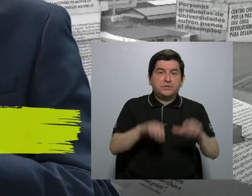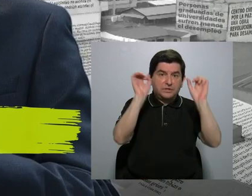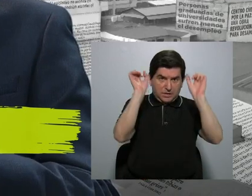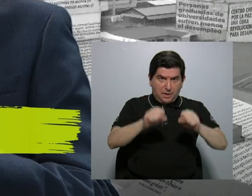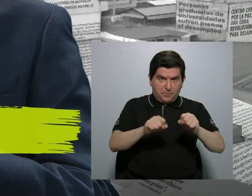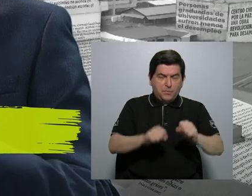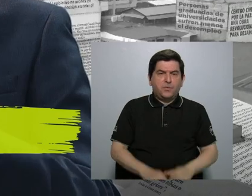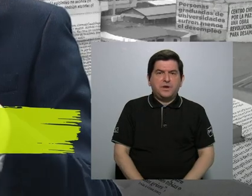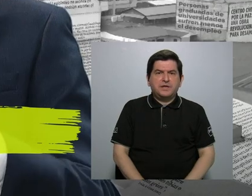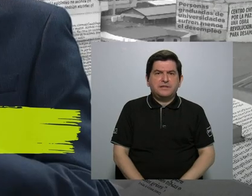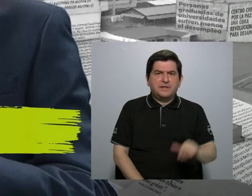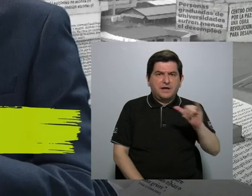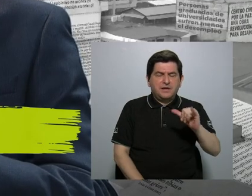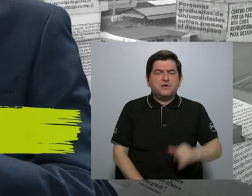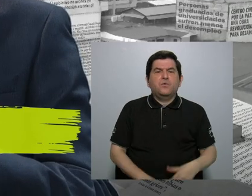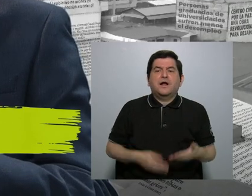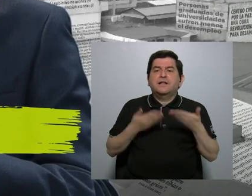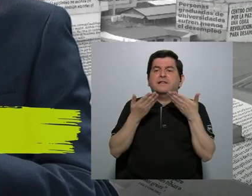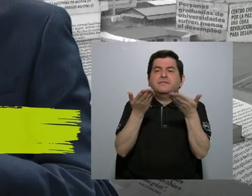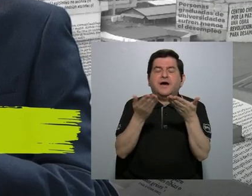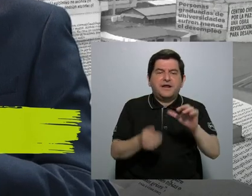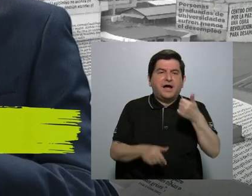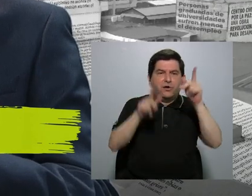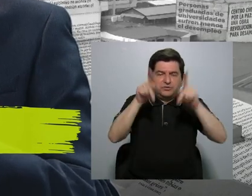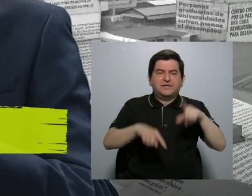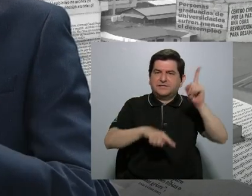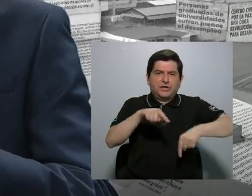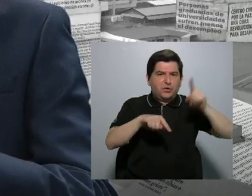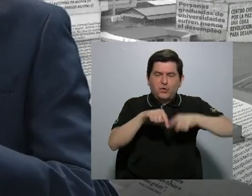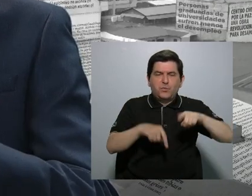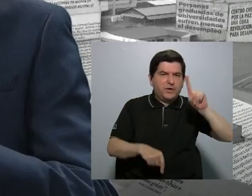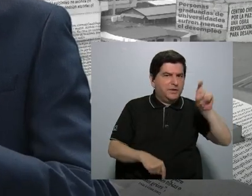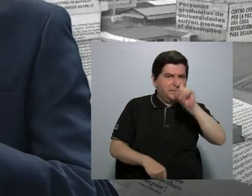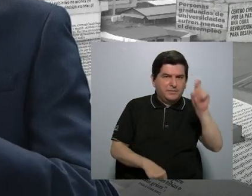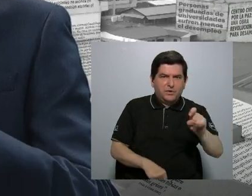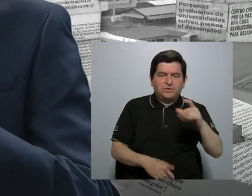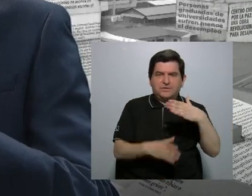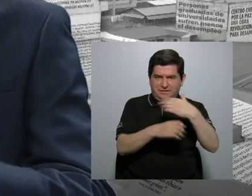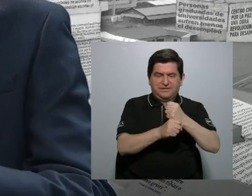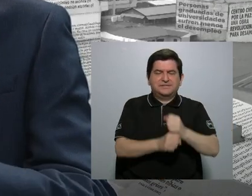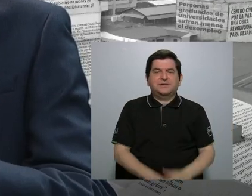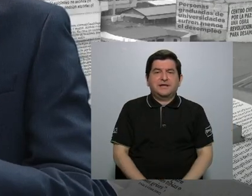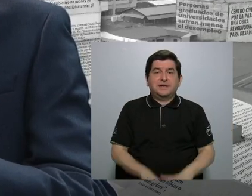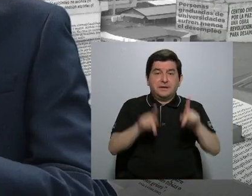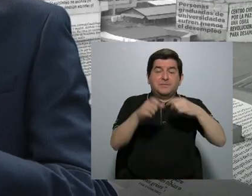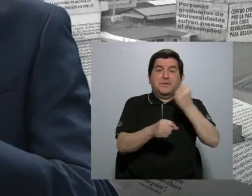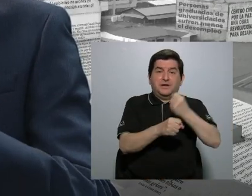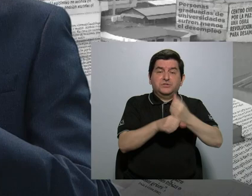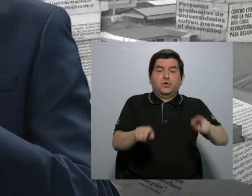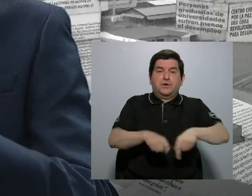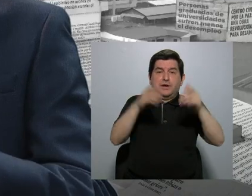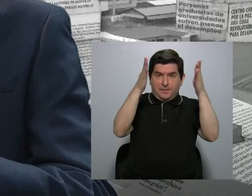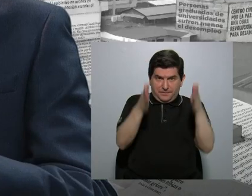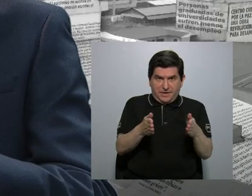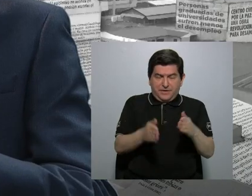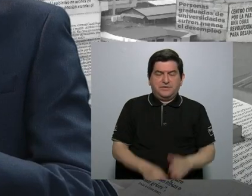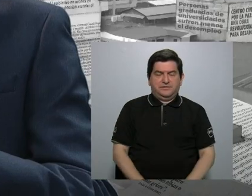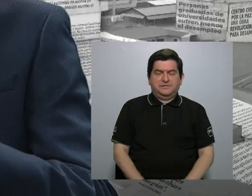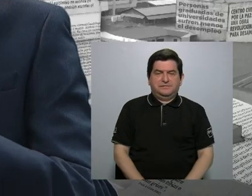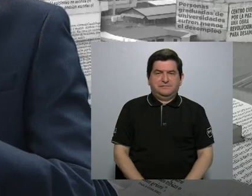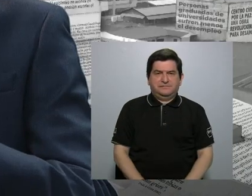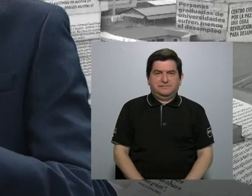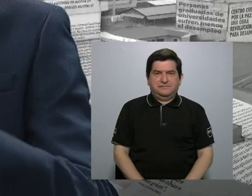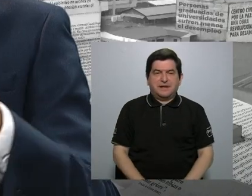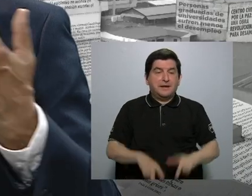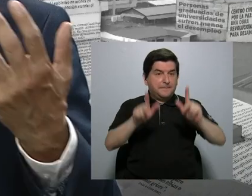llamar a las demás personas que no pueden estar ahí haciendo la pregunta. En cierta manera, el que trabaja como periodista o hace labores de periodista